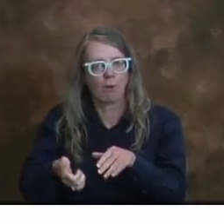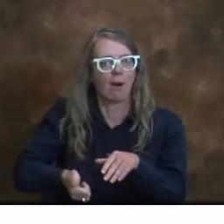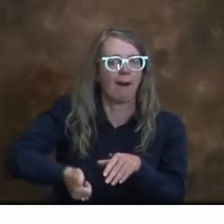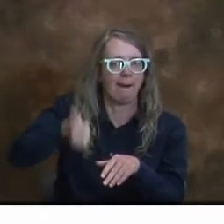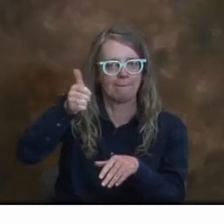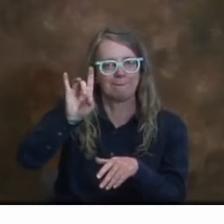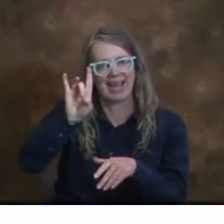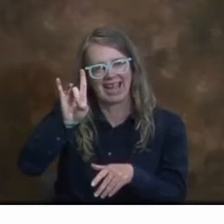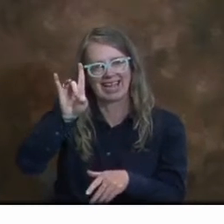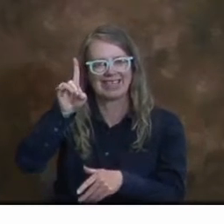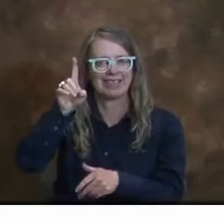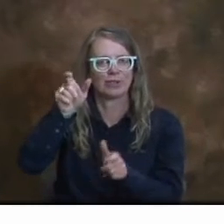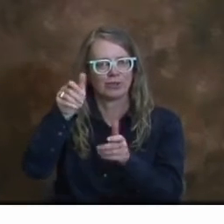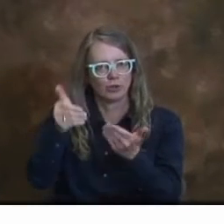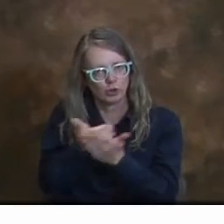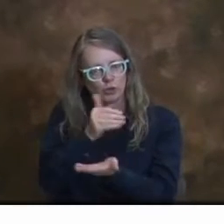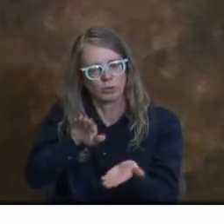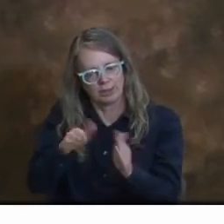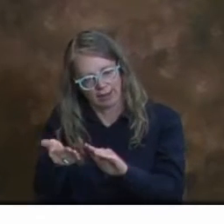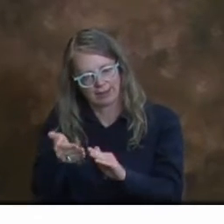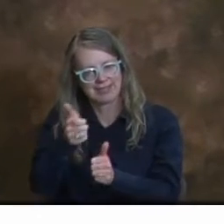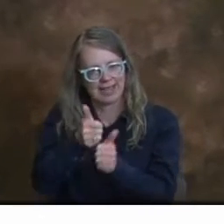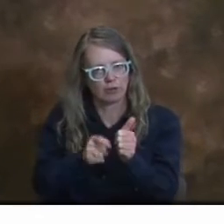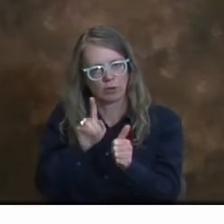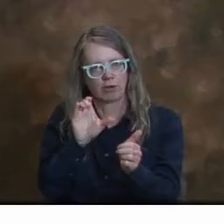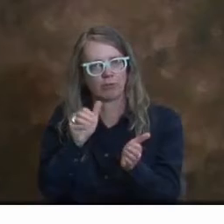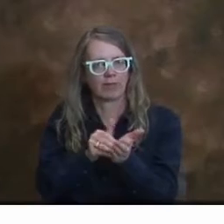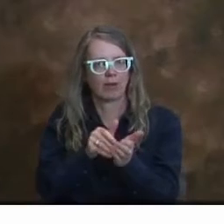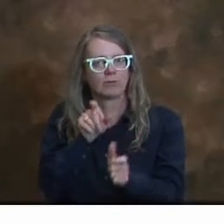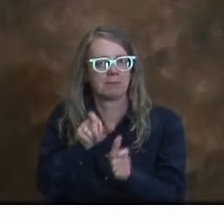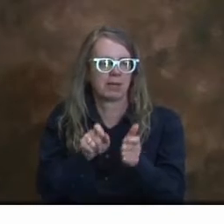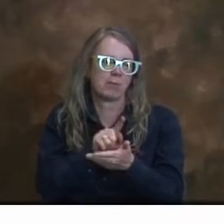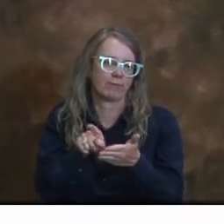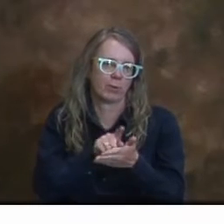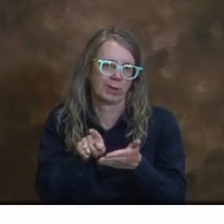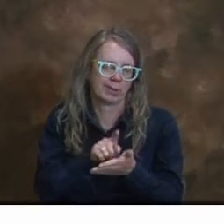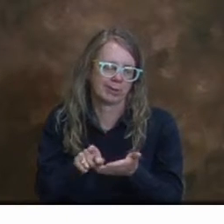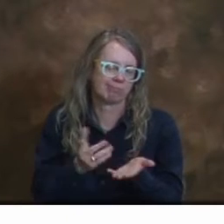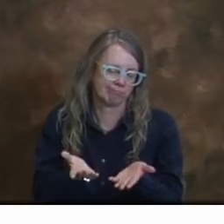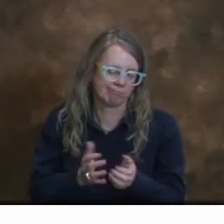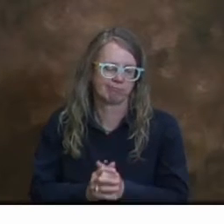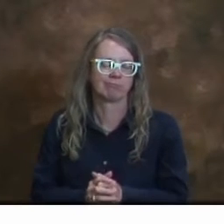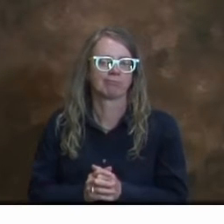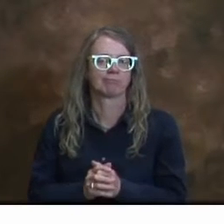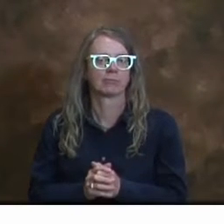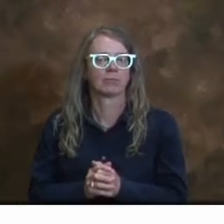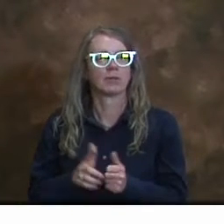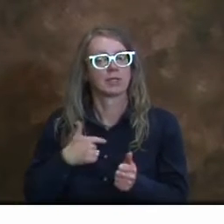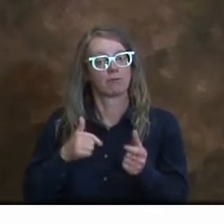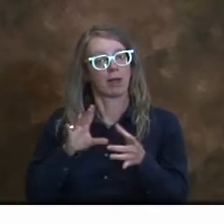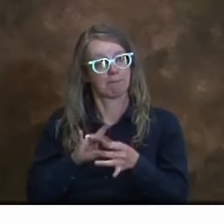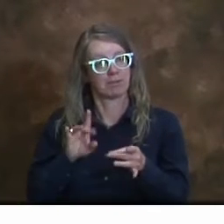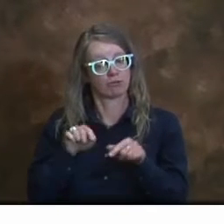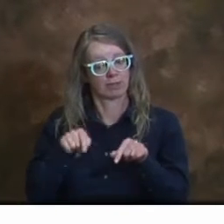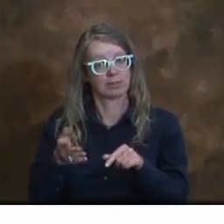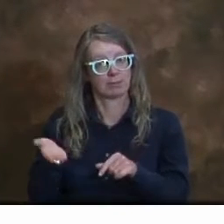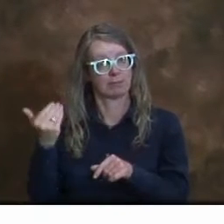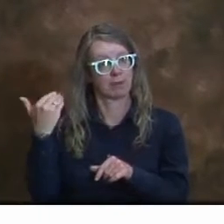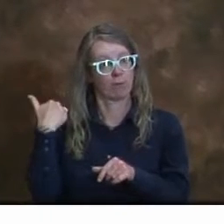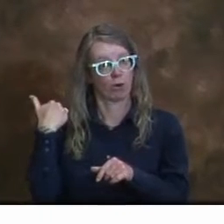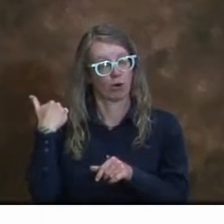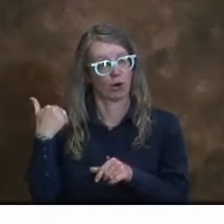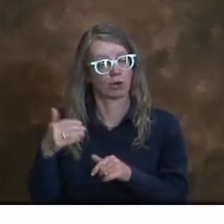de nuevo un aumento de estos ocho fallecimientos por cada 100.000 habitantes debido a estos retrasos en los